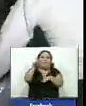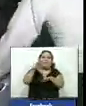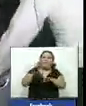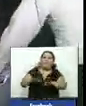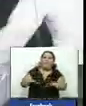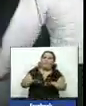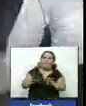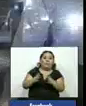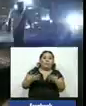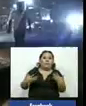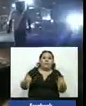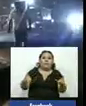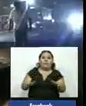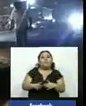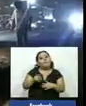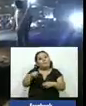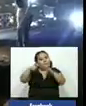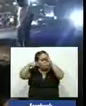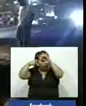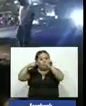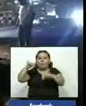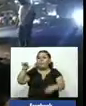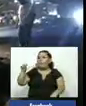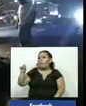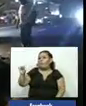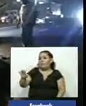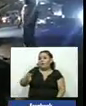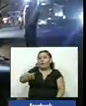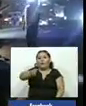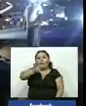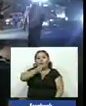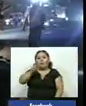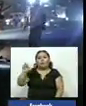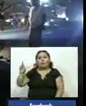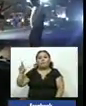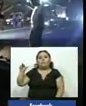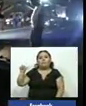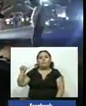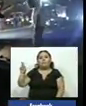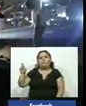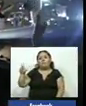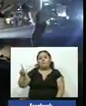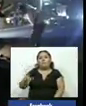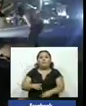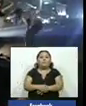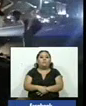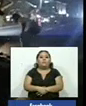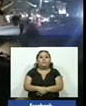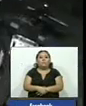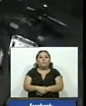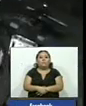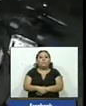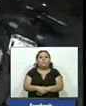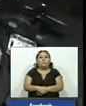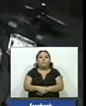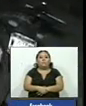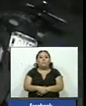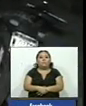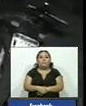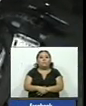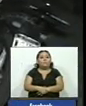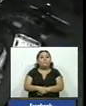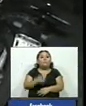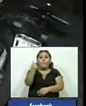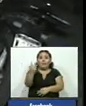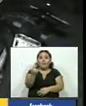no pasó a más con imágenes de José Delgado Raúl Hernández Noticiero Hechos y